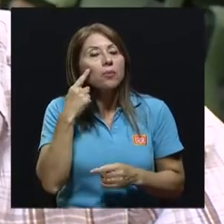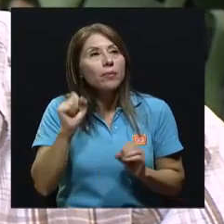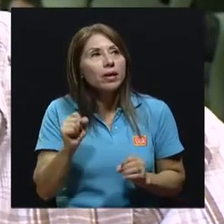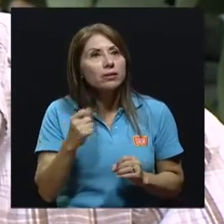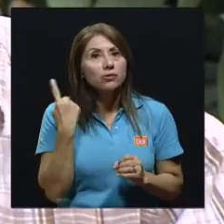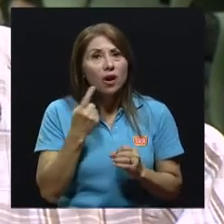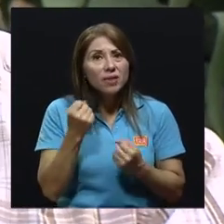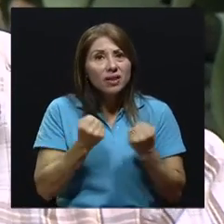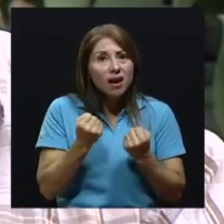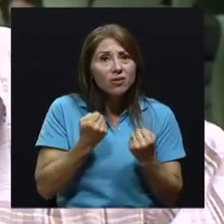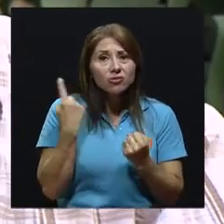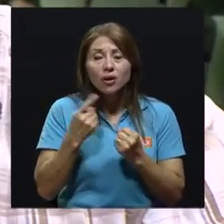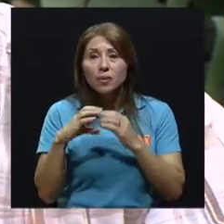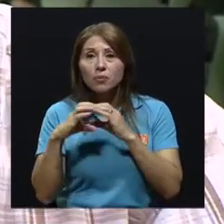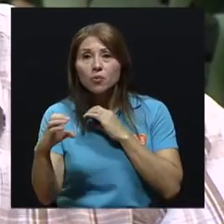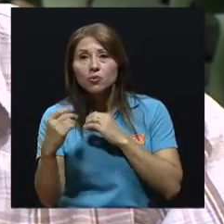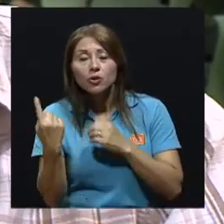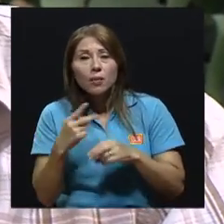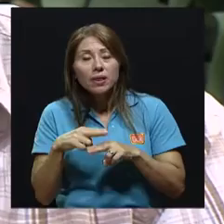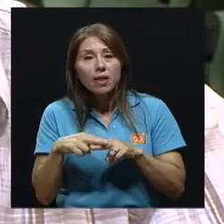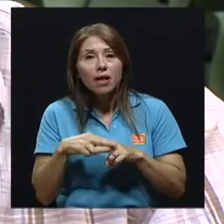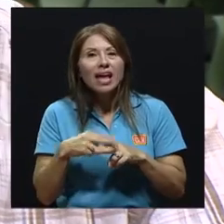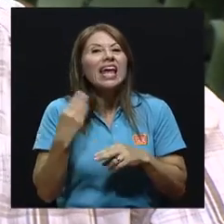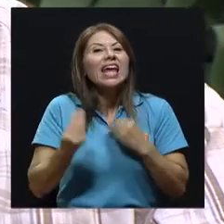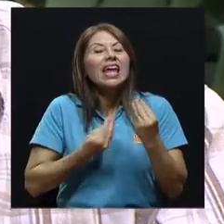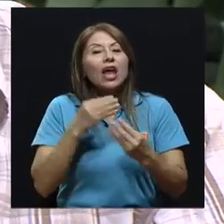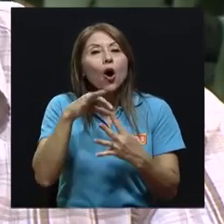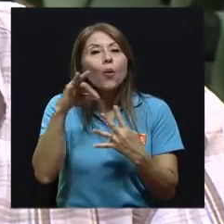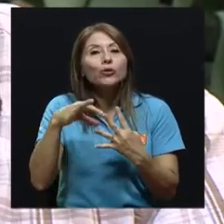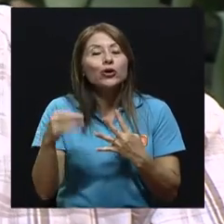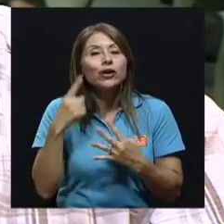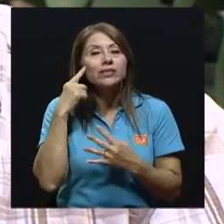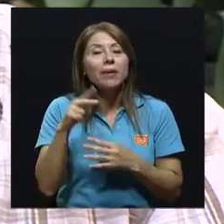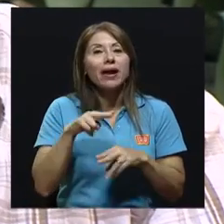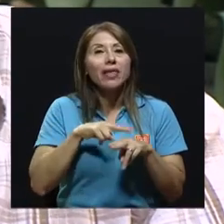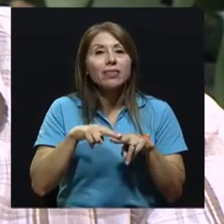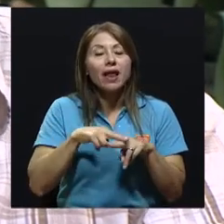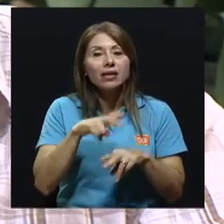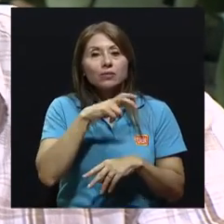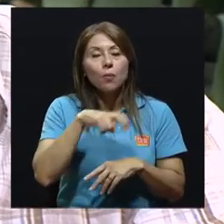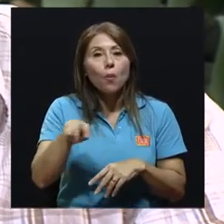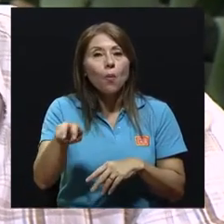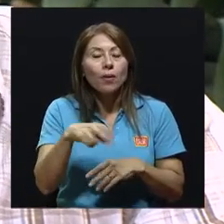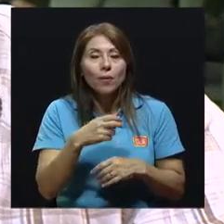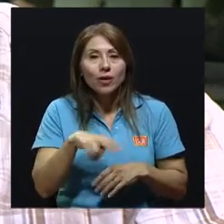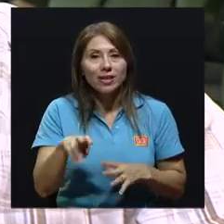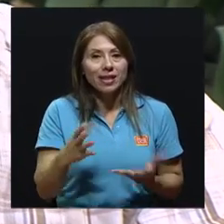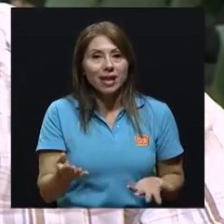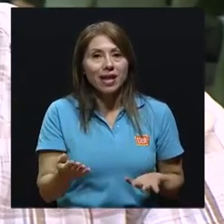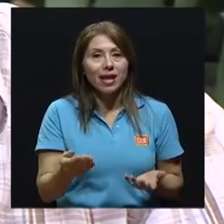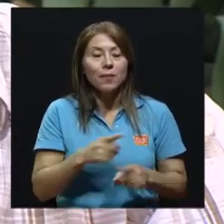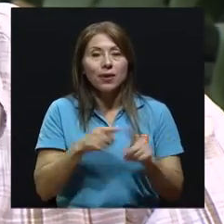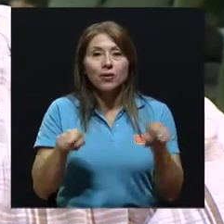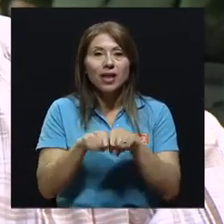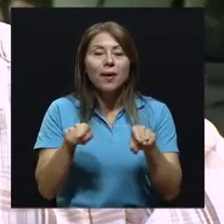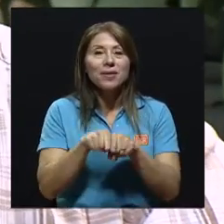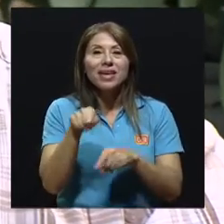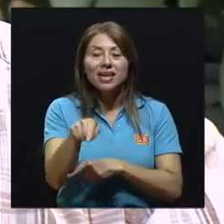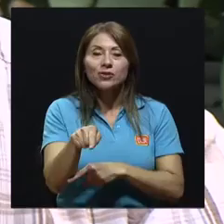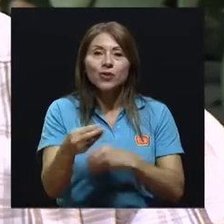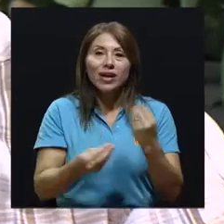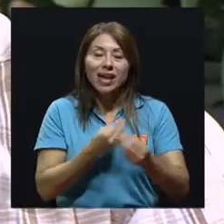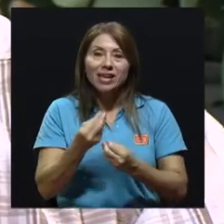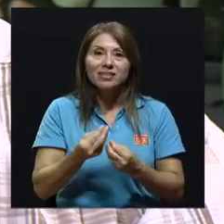opciones tenemos de transporte, transporte alternativo, pero también la incertidumbre alrededor de todo eso está en la infraestructura